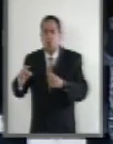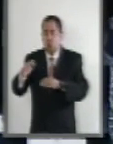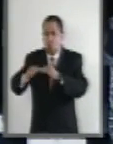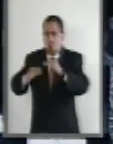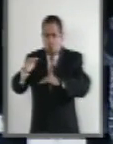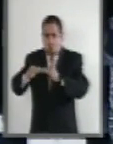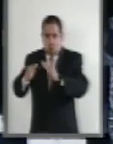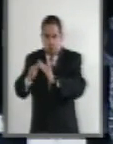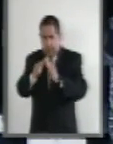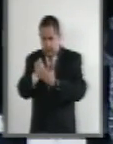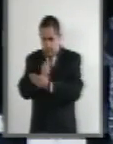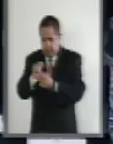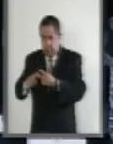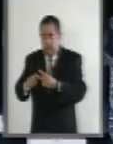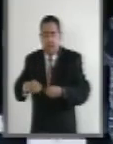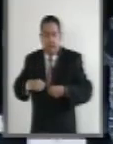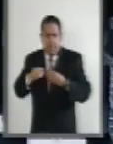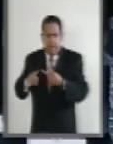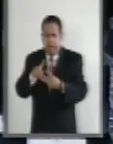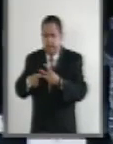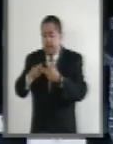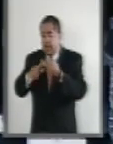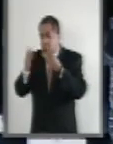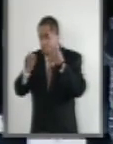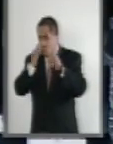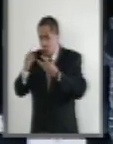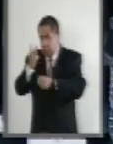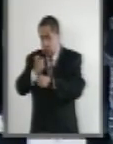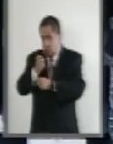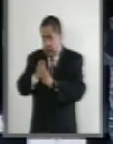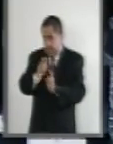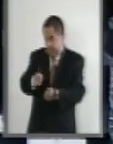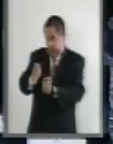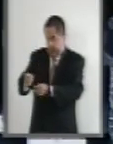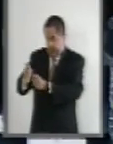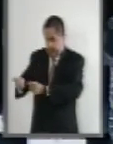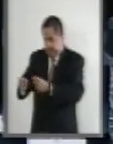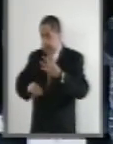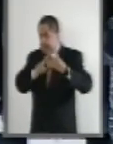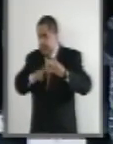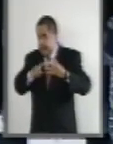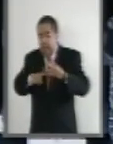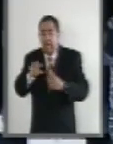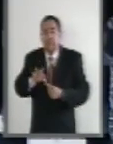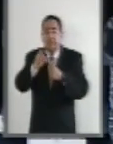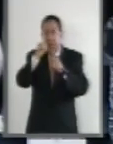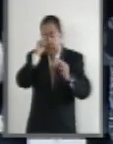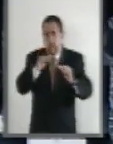Ordenación Territorial, de Vivienda y de Estudios Legislativos II y a la Comisión Especial de Movilidad para su opinión.